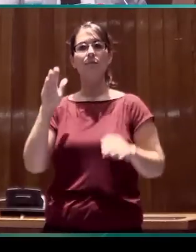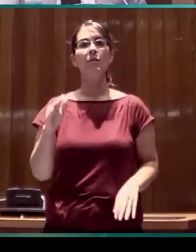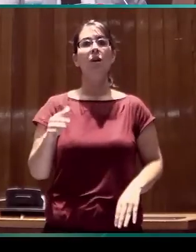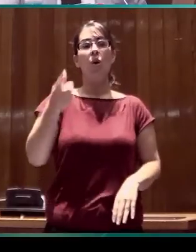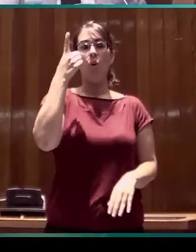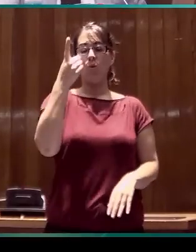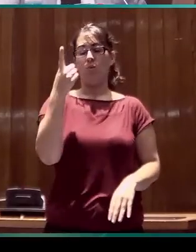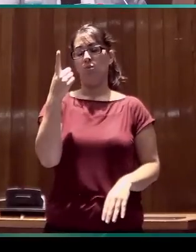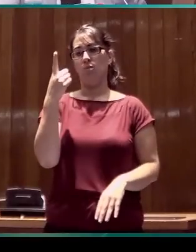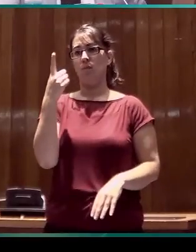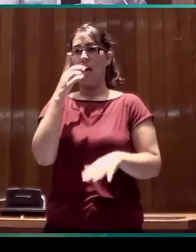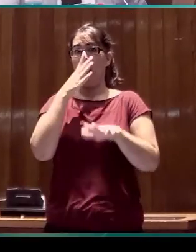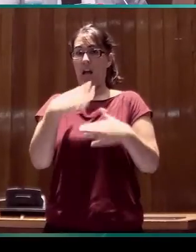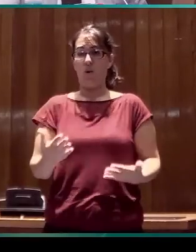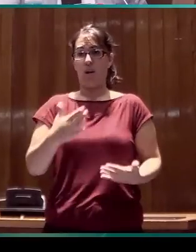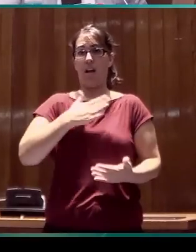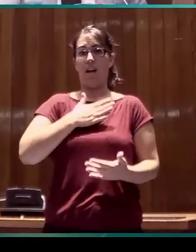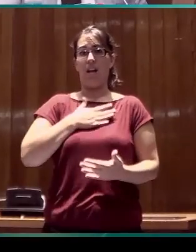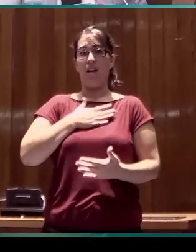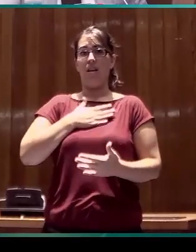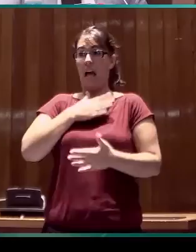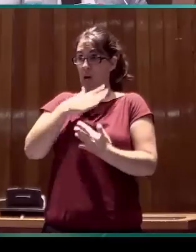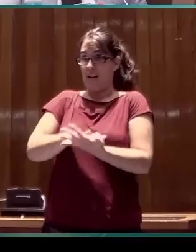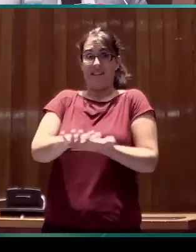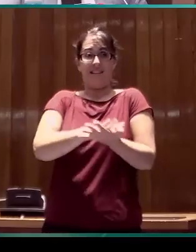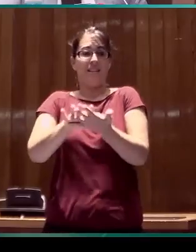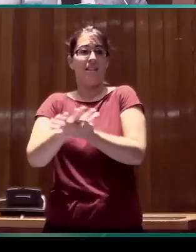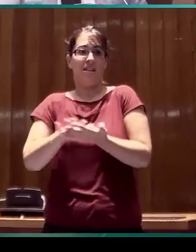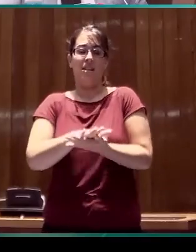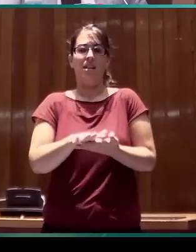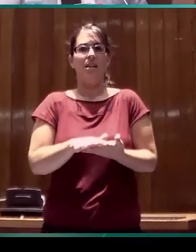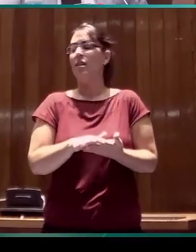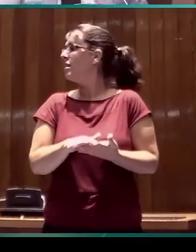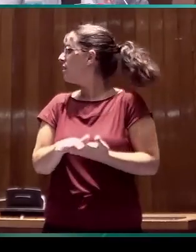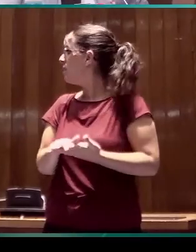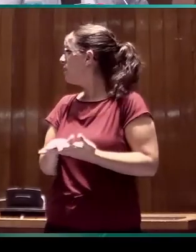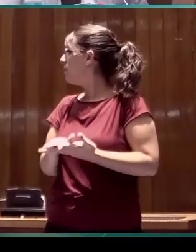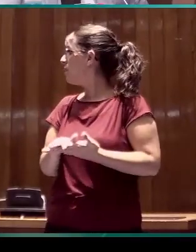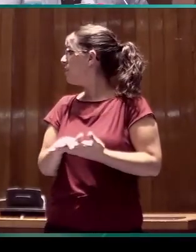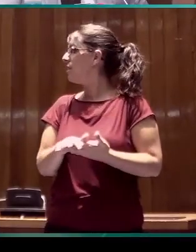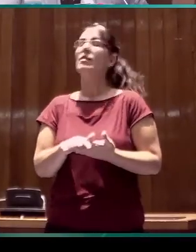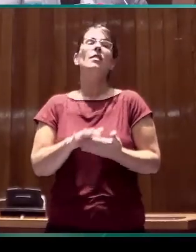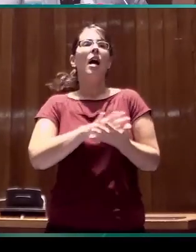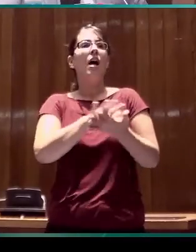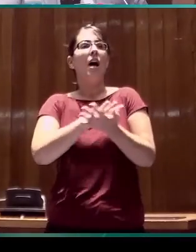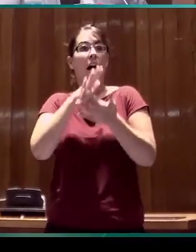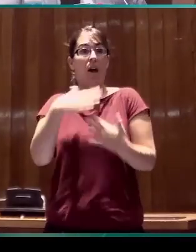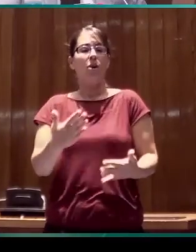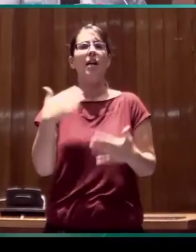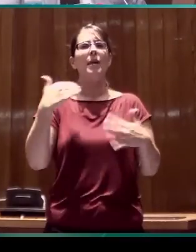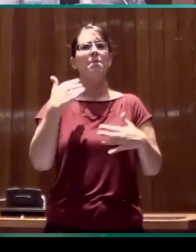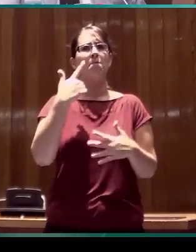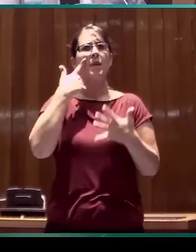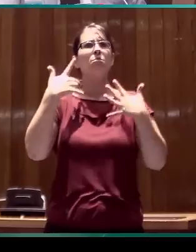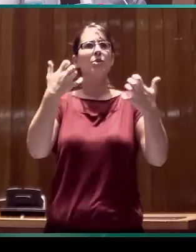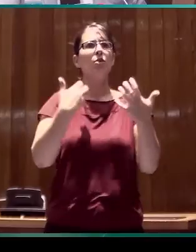como mínimo, aquí en España en este momento, son la inexistencia de pruebas de